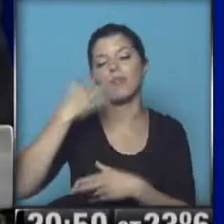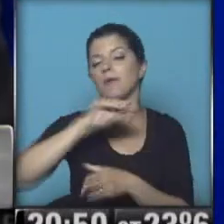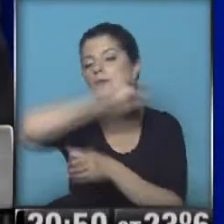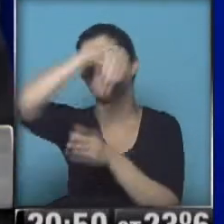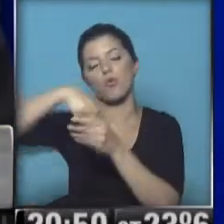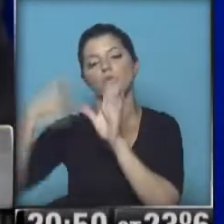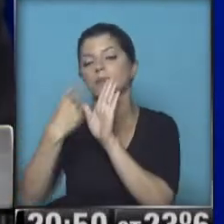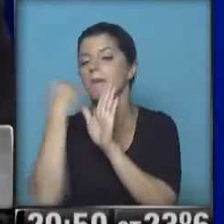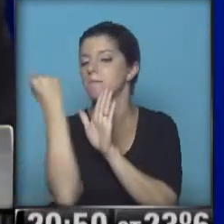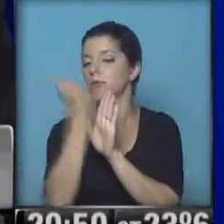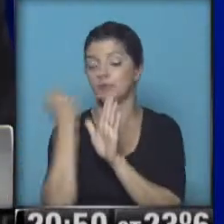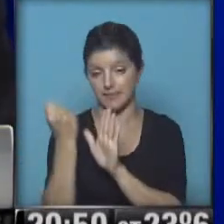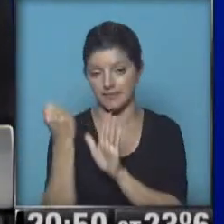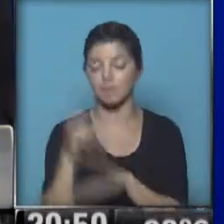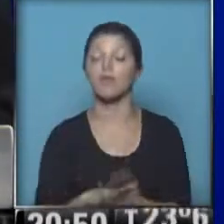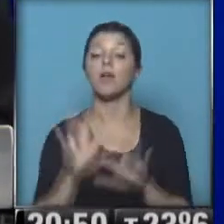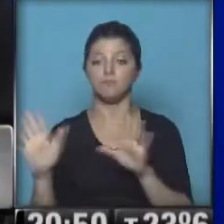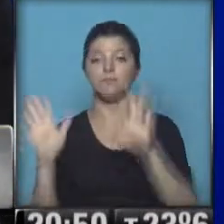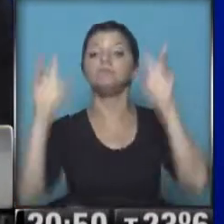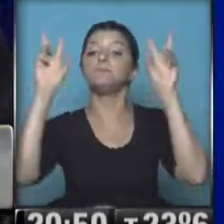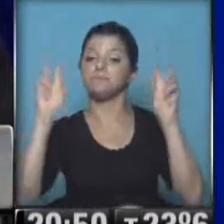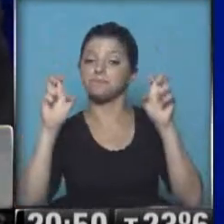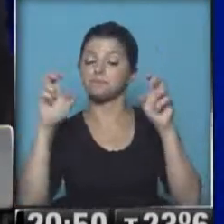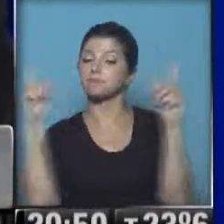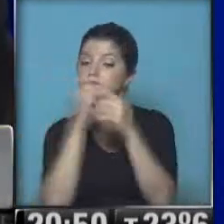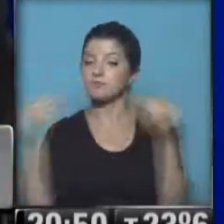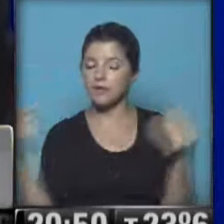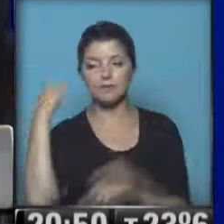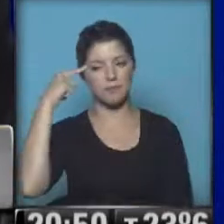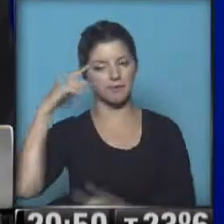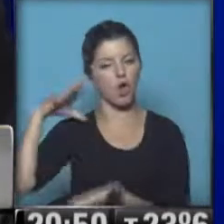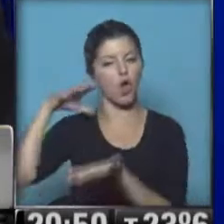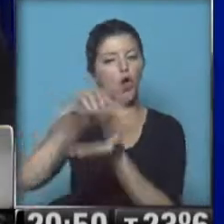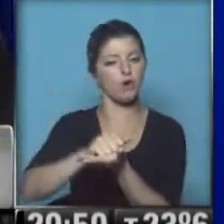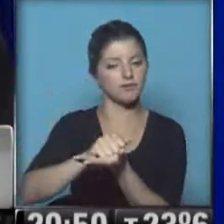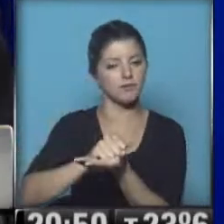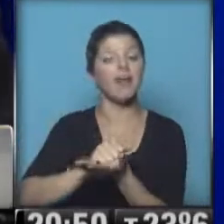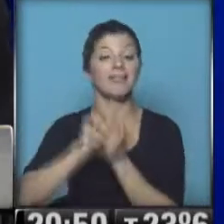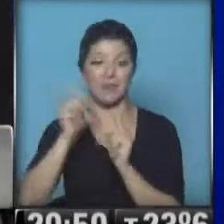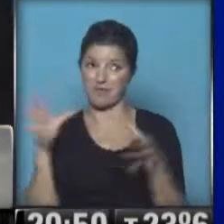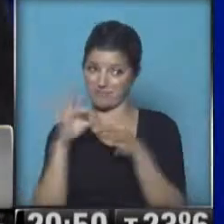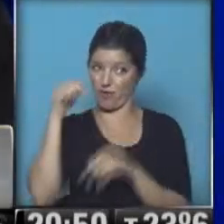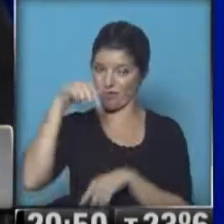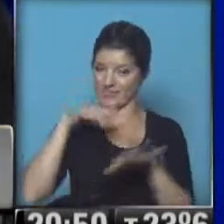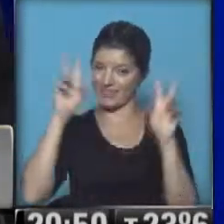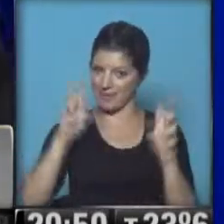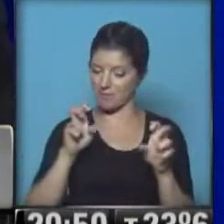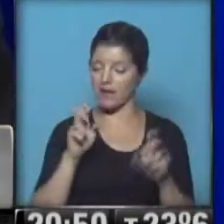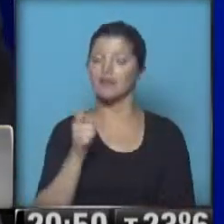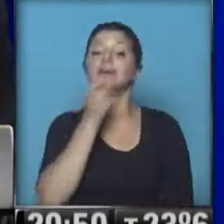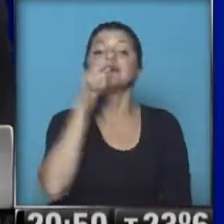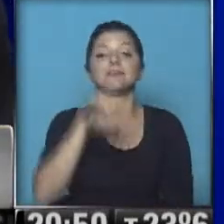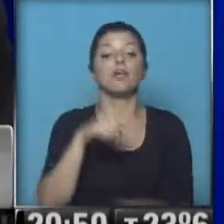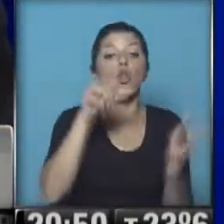central. El problema que cuando se piensa en colonización, la historia de la colonización, también tiene que ver con esto, la dependencia de